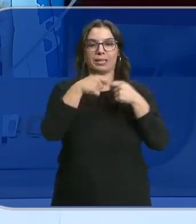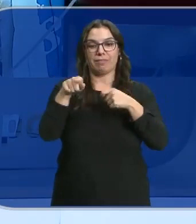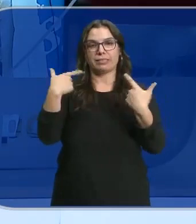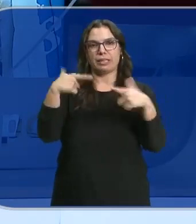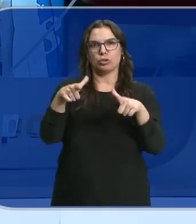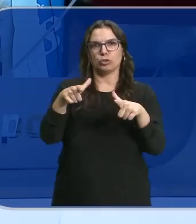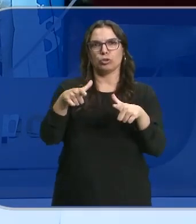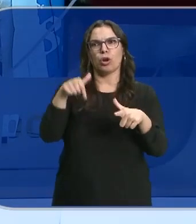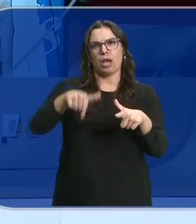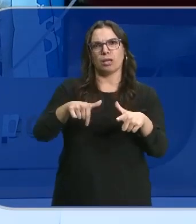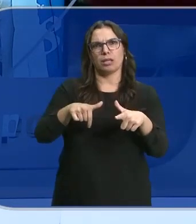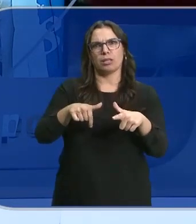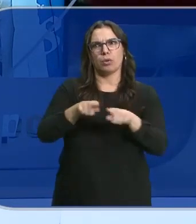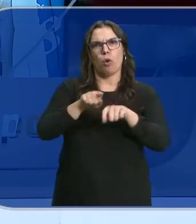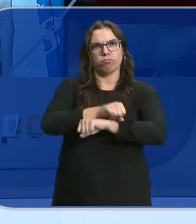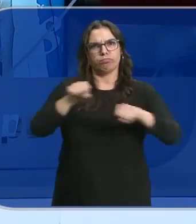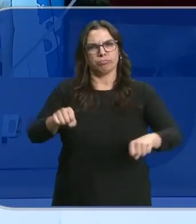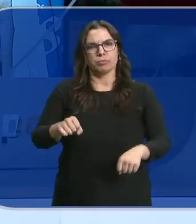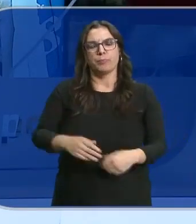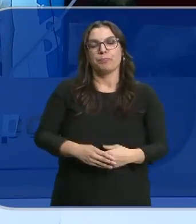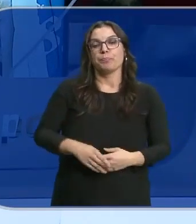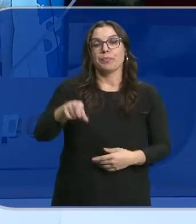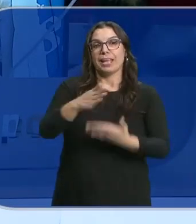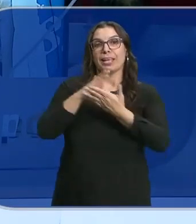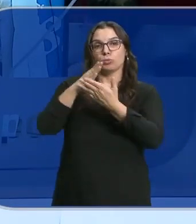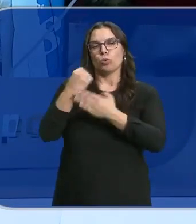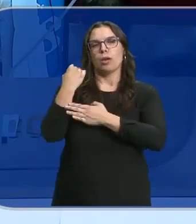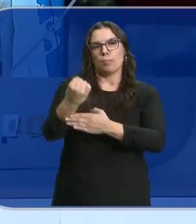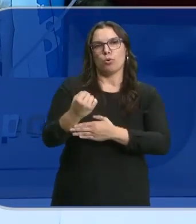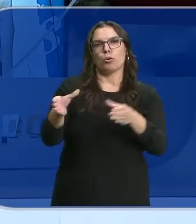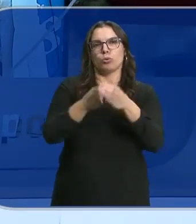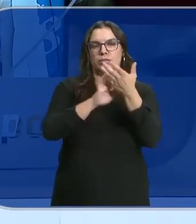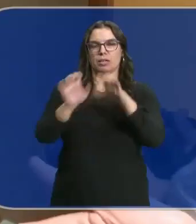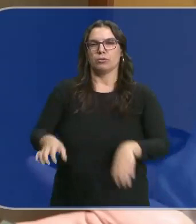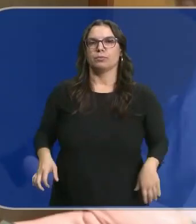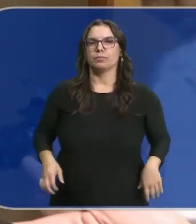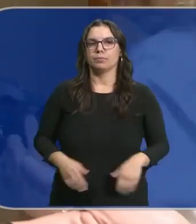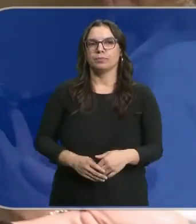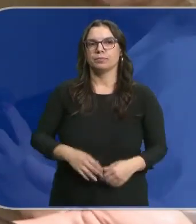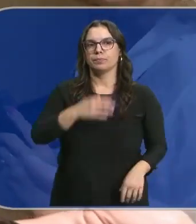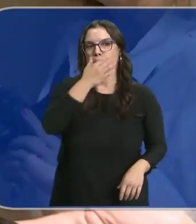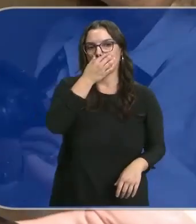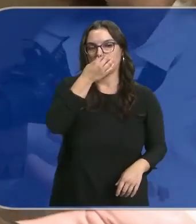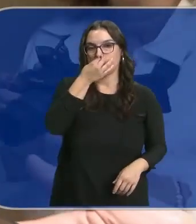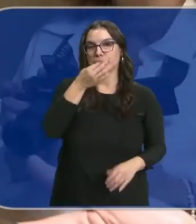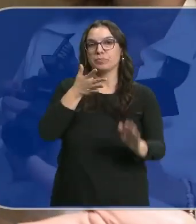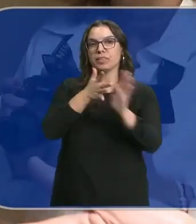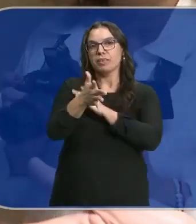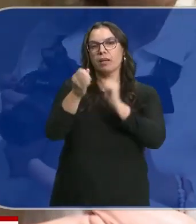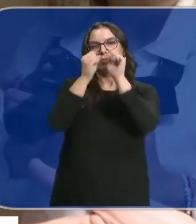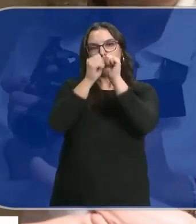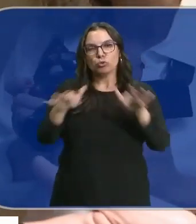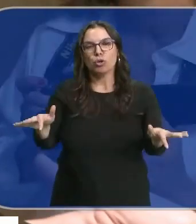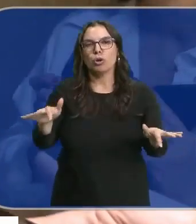sector con fuerte implantación en nuestra región. La cátedra cuenta con el apoyo de la Junta. Va a suponer la difusión